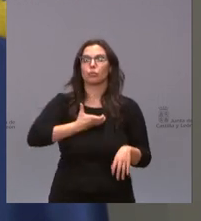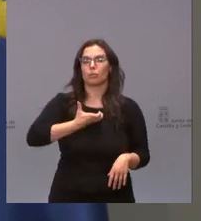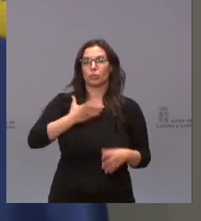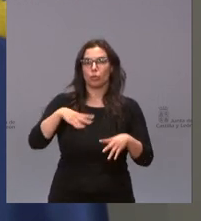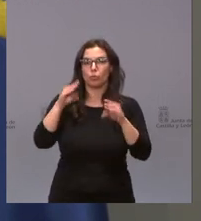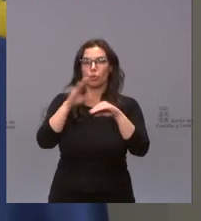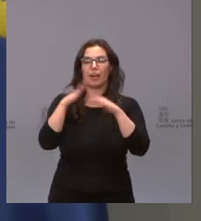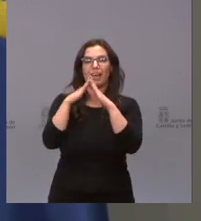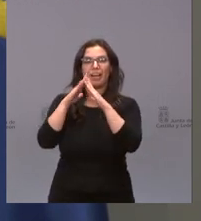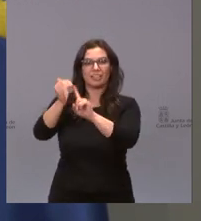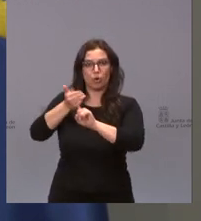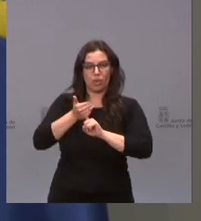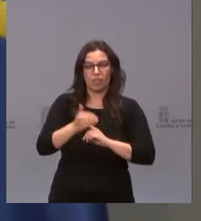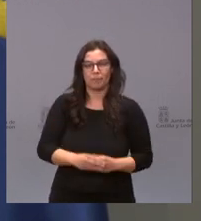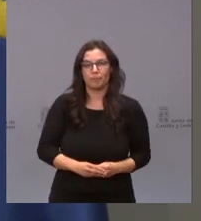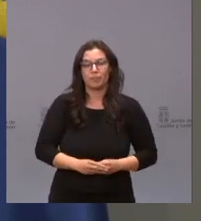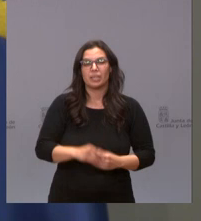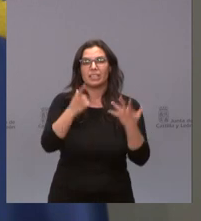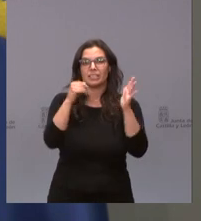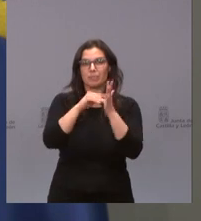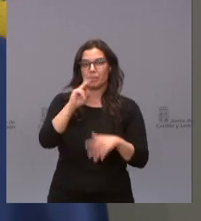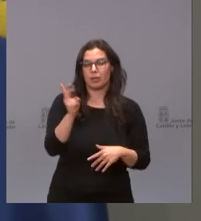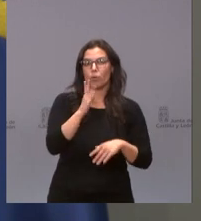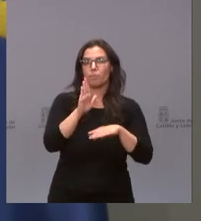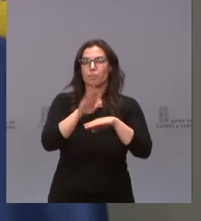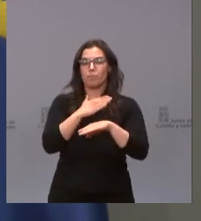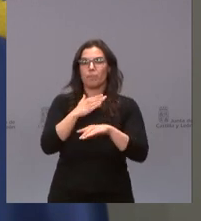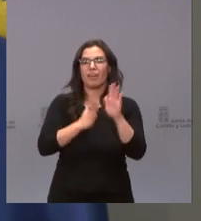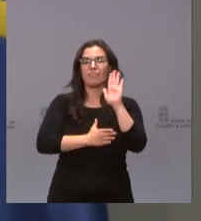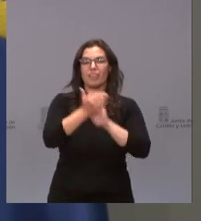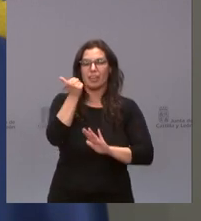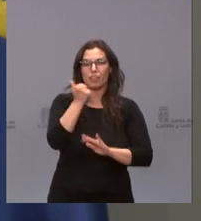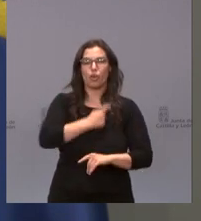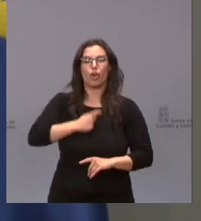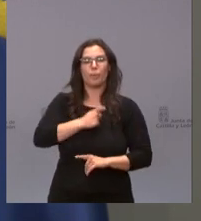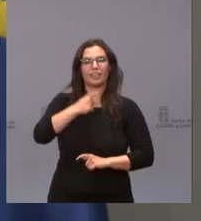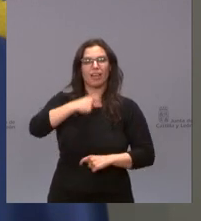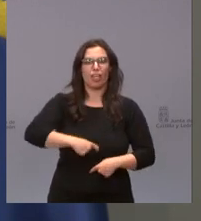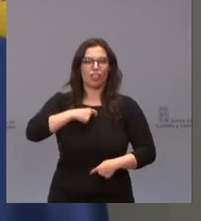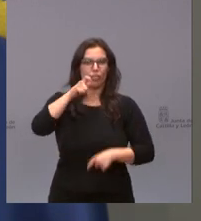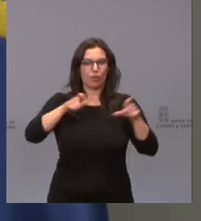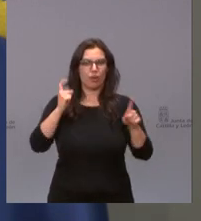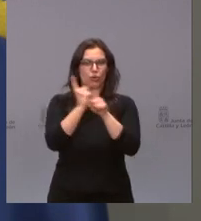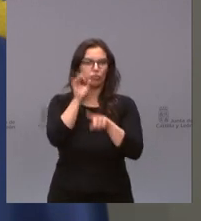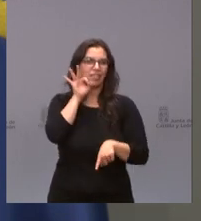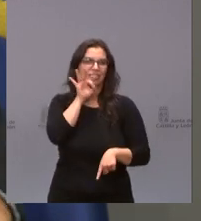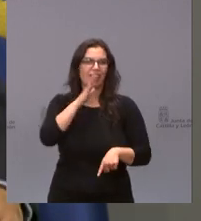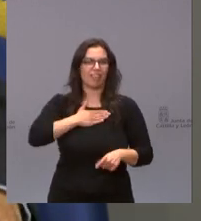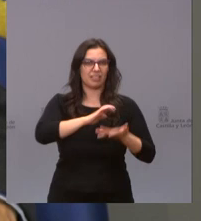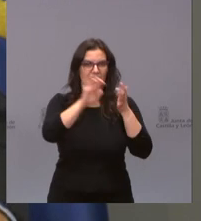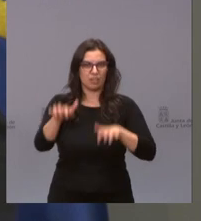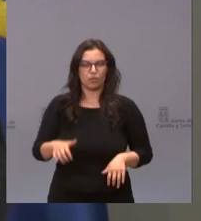para la Casa de Cogida a la Encina, 60.000 euros para la Federación de Comités Ciudadanos Antisida de Castilla y León.